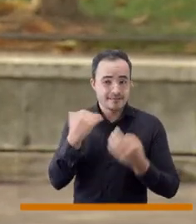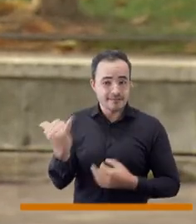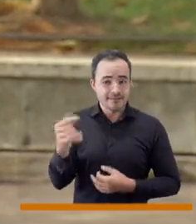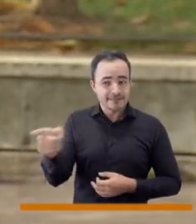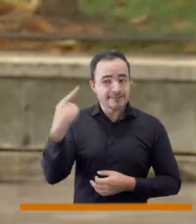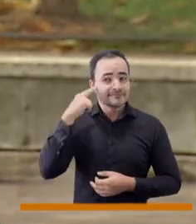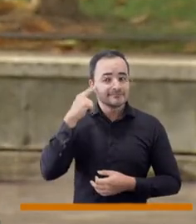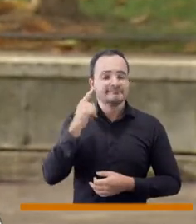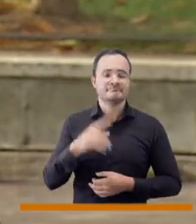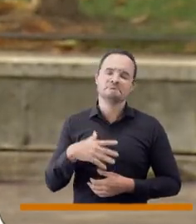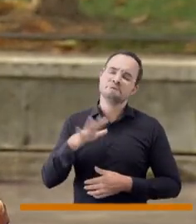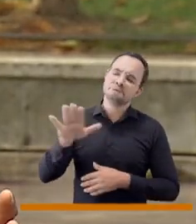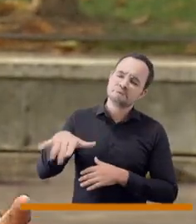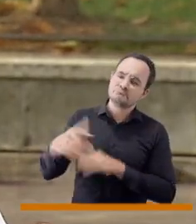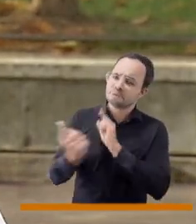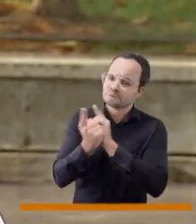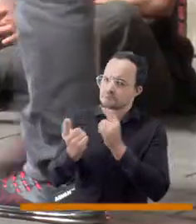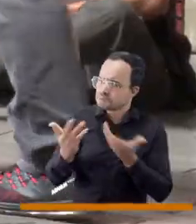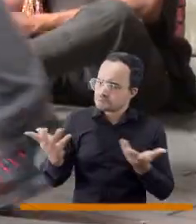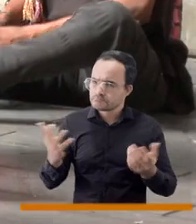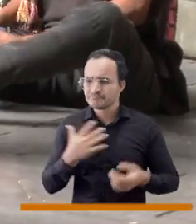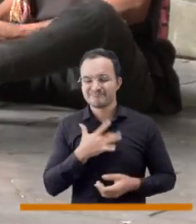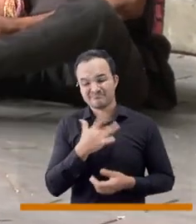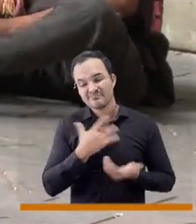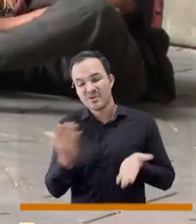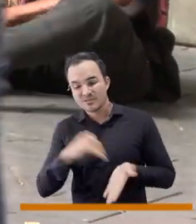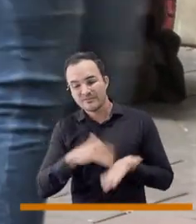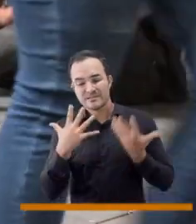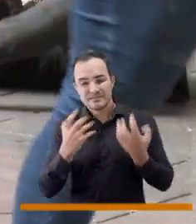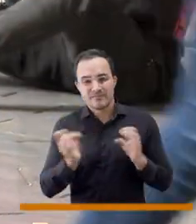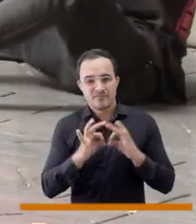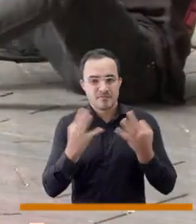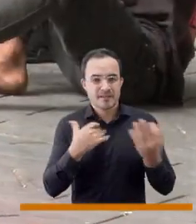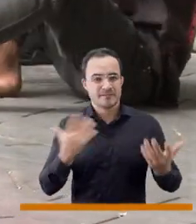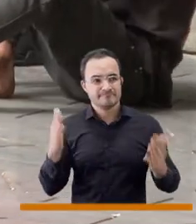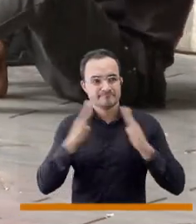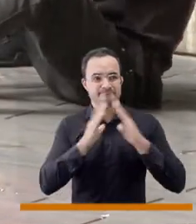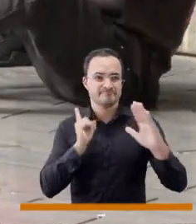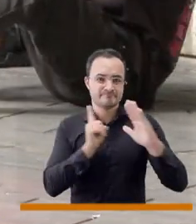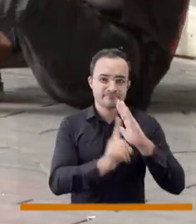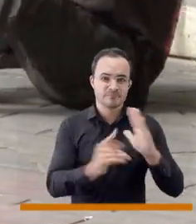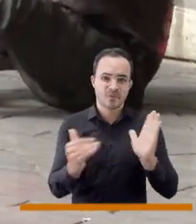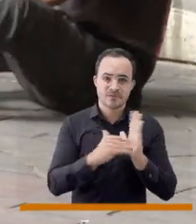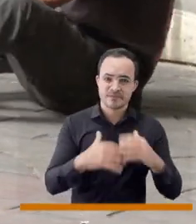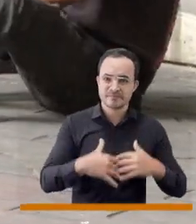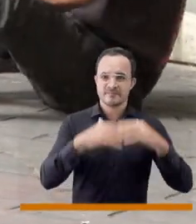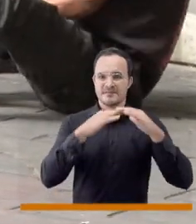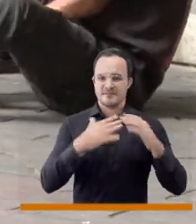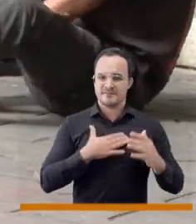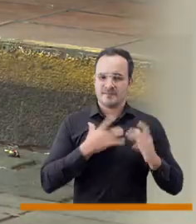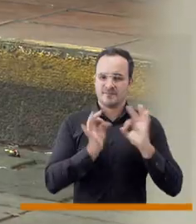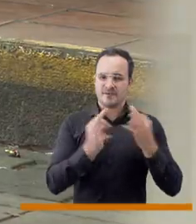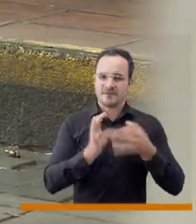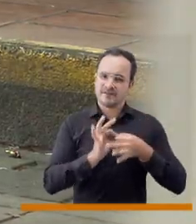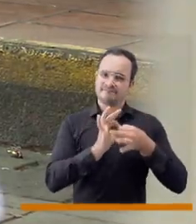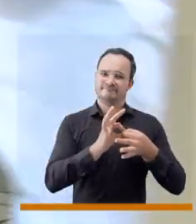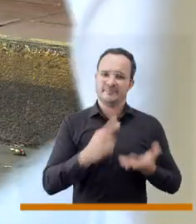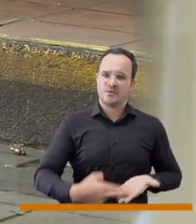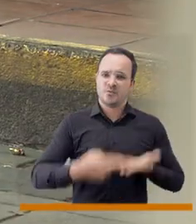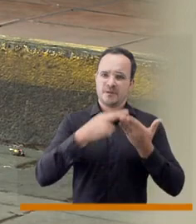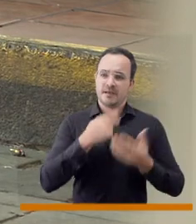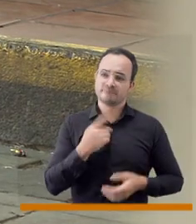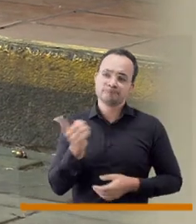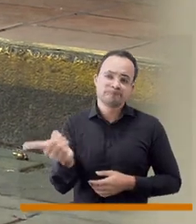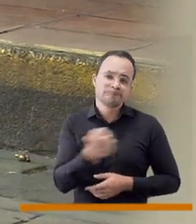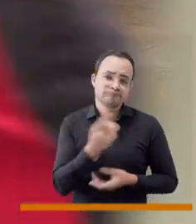sí y no son individuos que están solos, hacen parte de una familia y cuando uno conversa con ellos pues ellos quisieran en algún